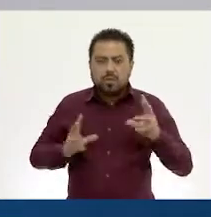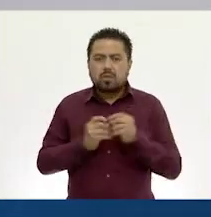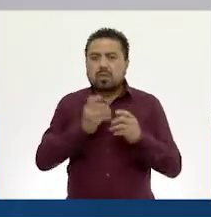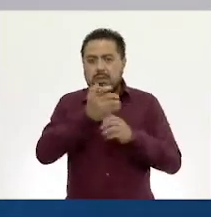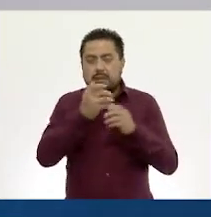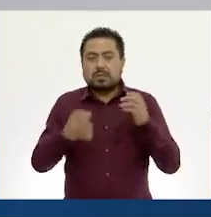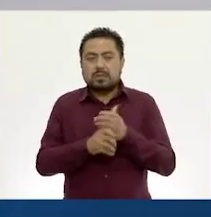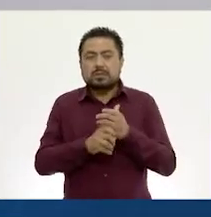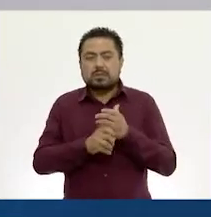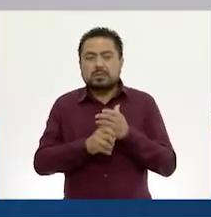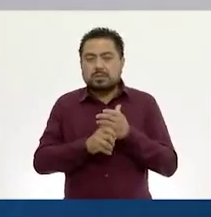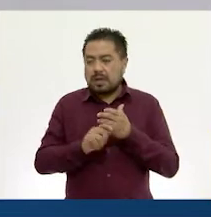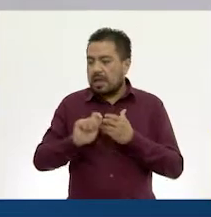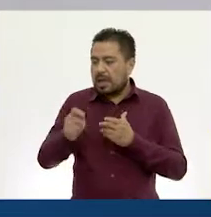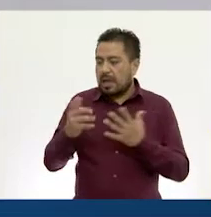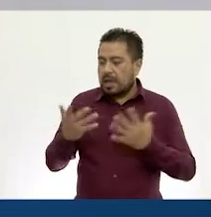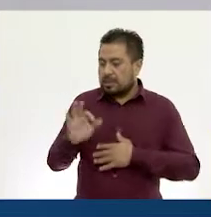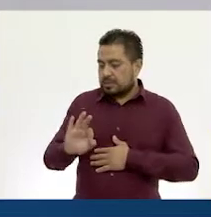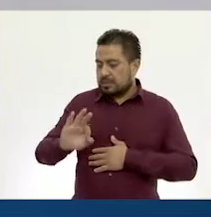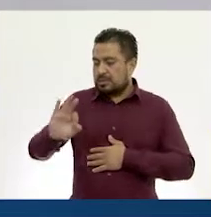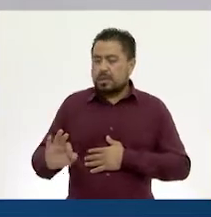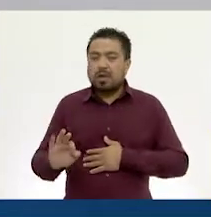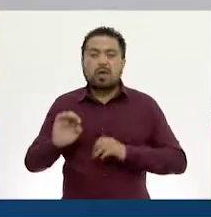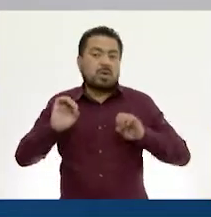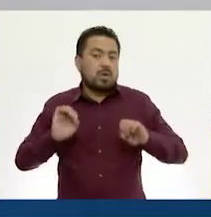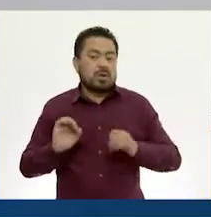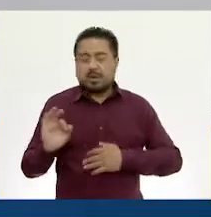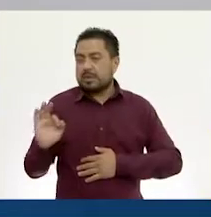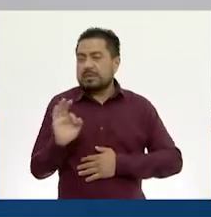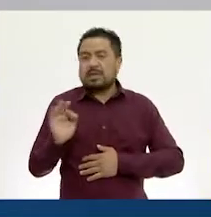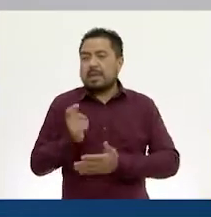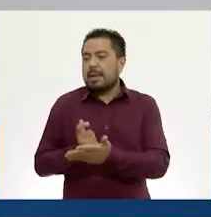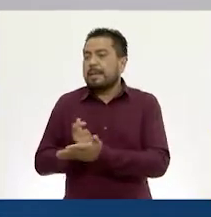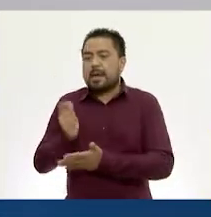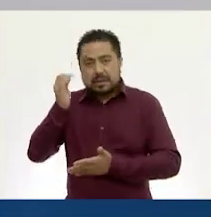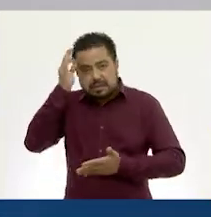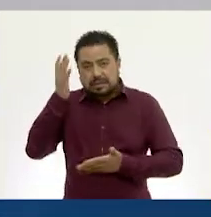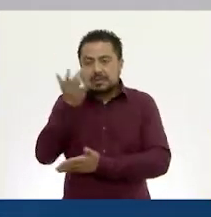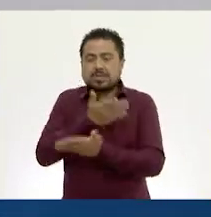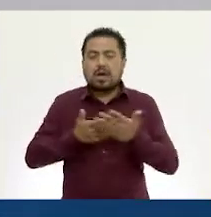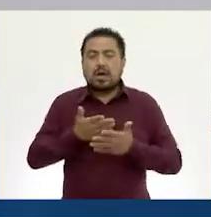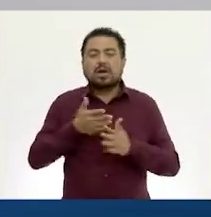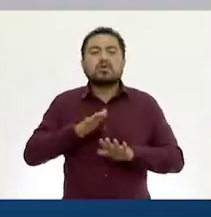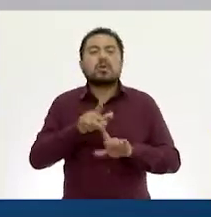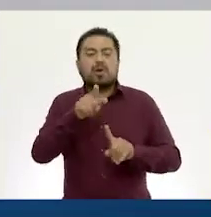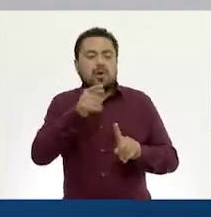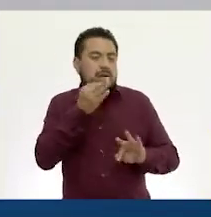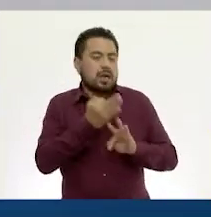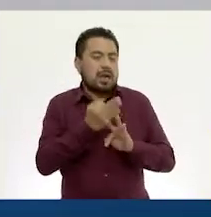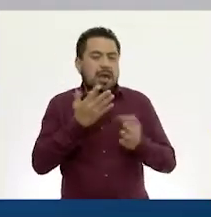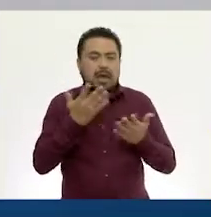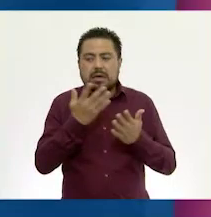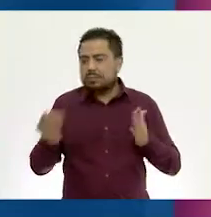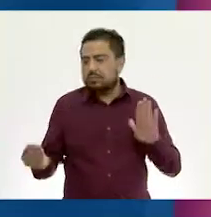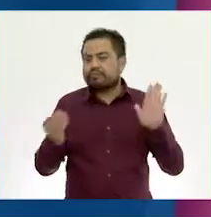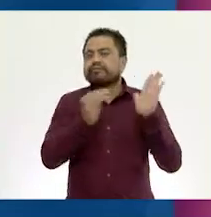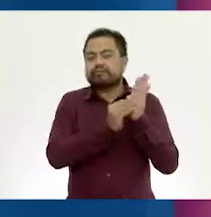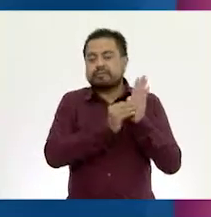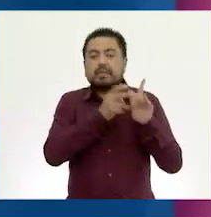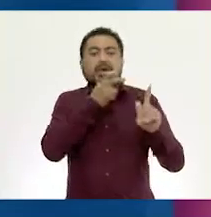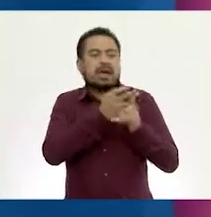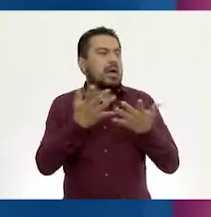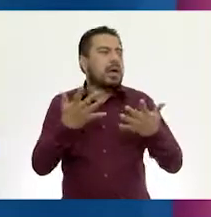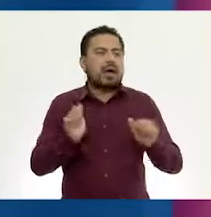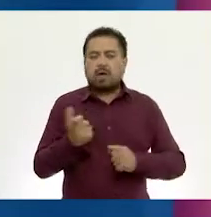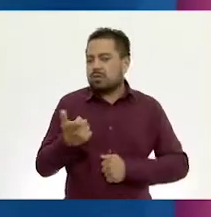producto sobre el que se hace un descuento o a lo mejor el pago de un servicio sobre el que te van a hacer algún recargo. En ese momento